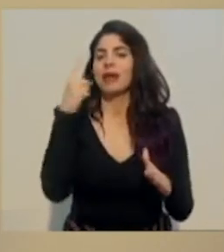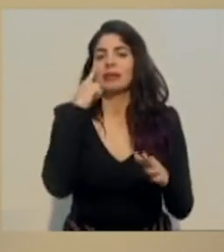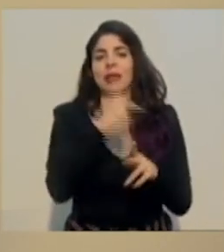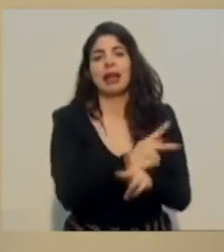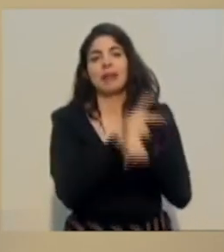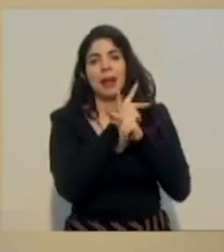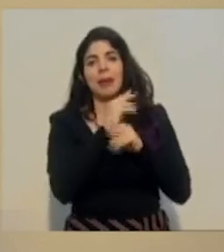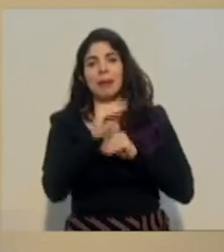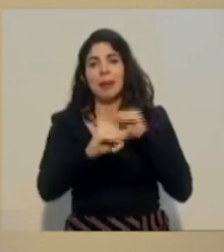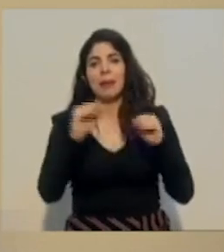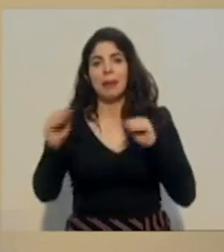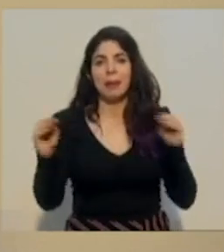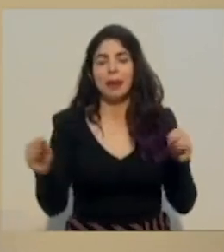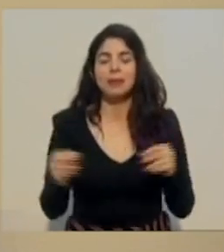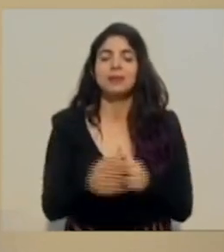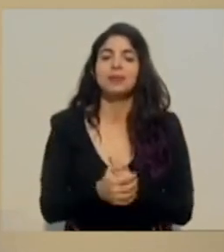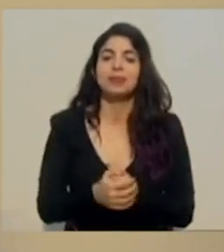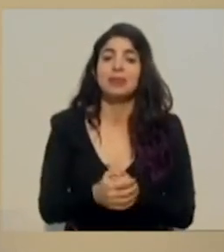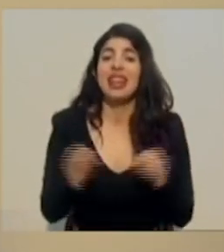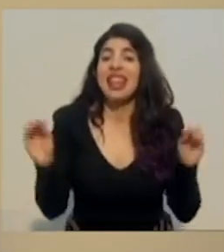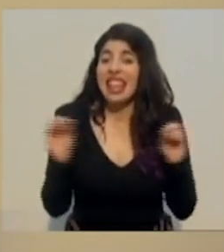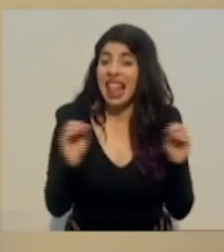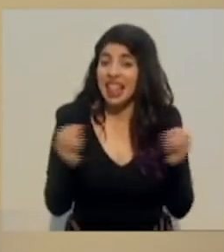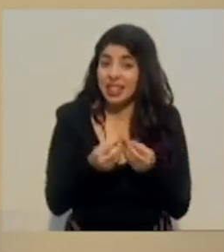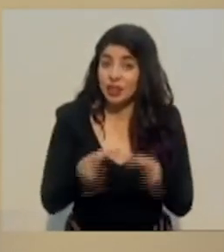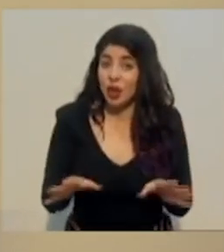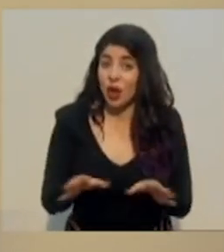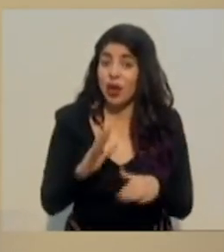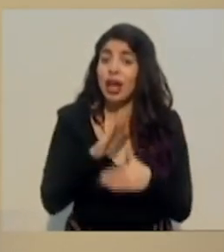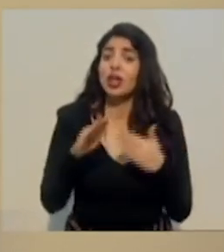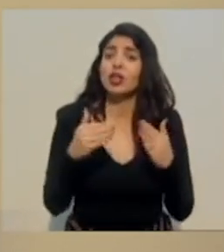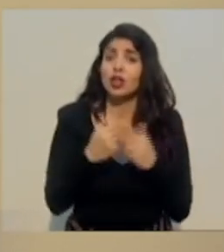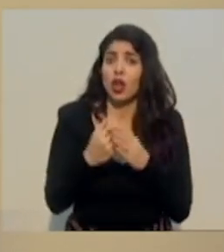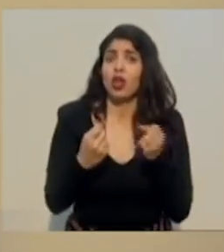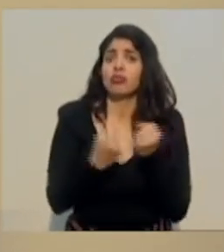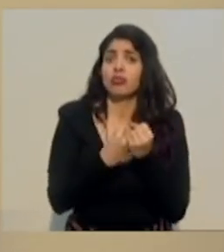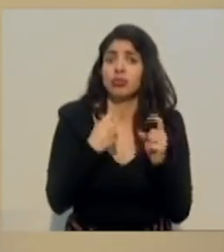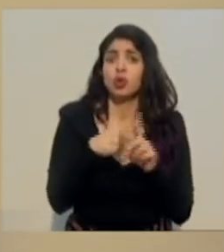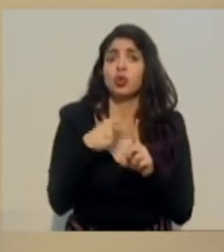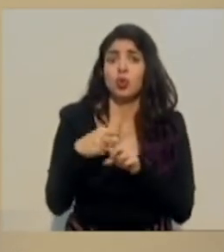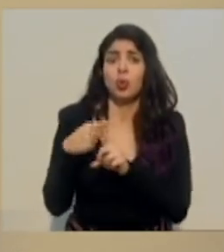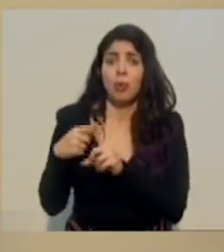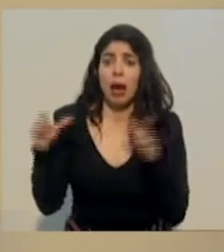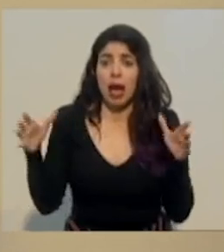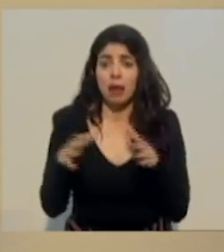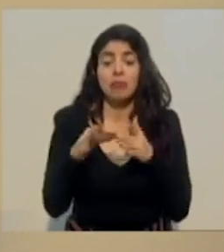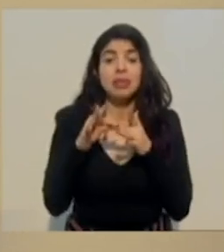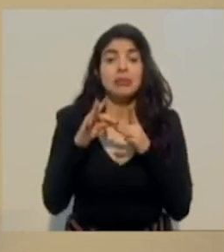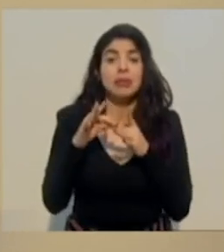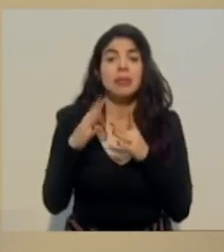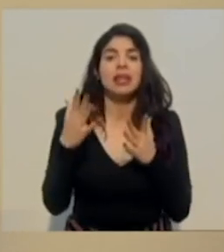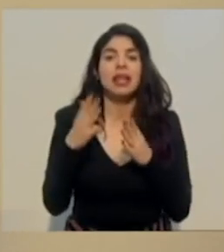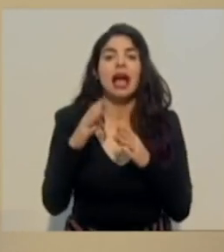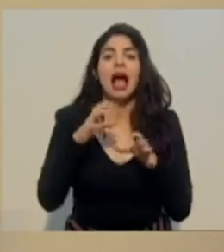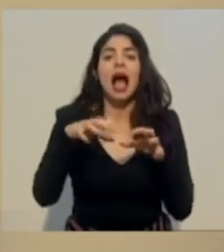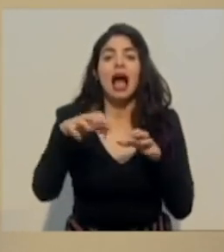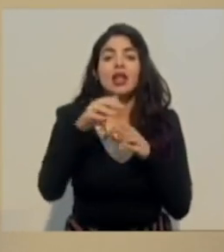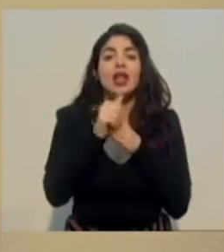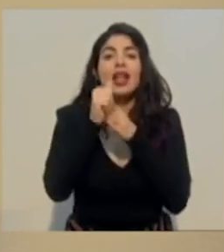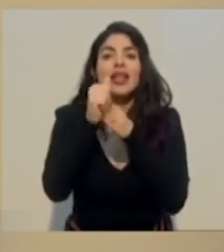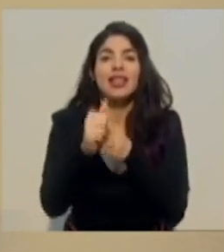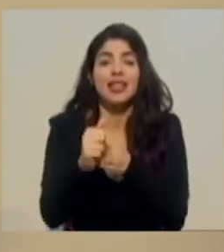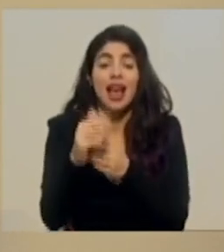Nadie sobra, todo mundo suma, sobre todo el liderazgo de cantones que no solamente, como usted señalaba, tienen